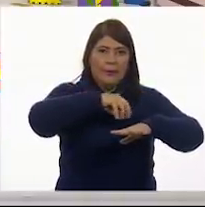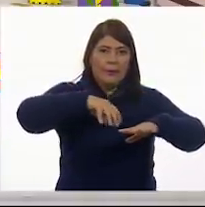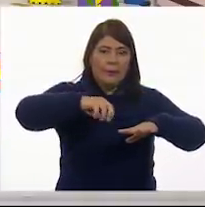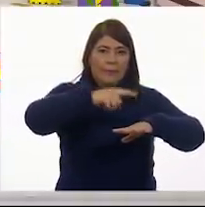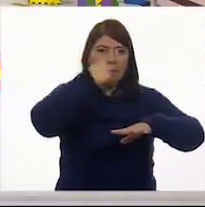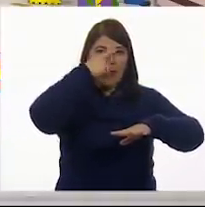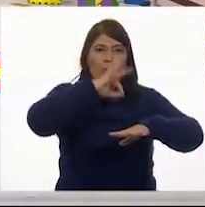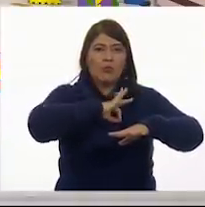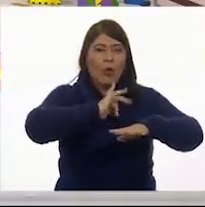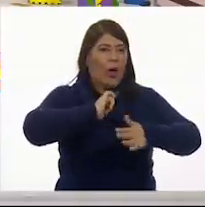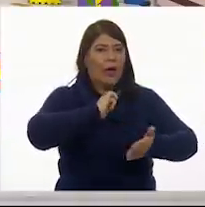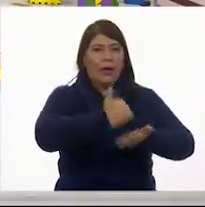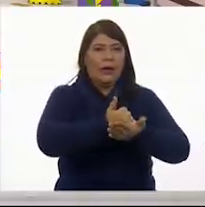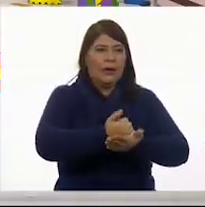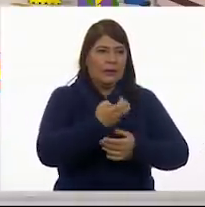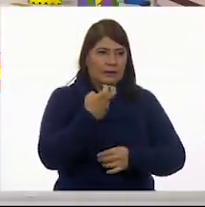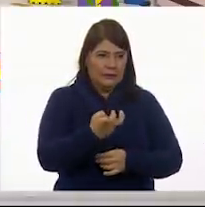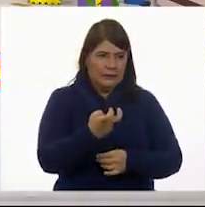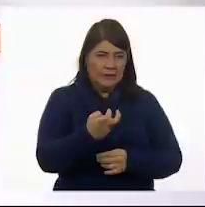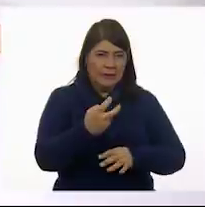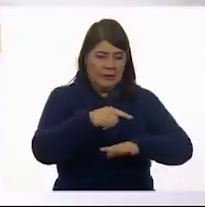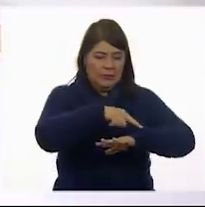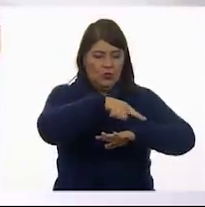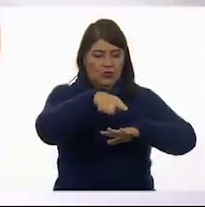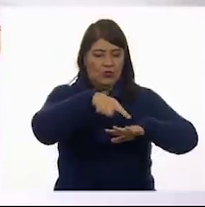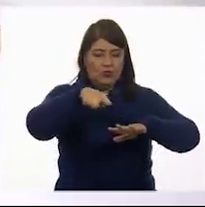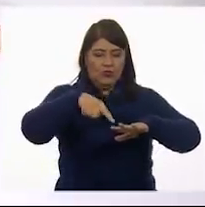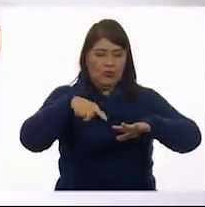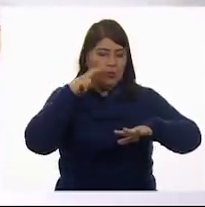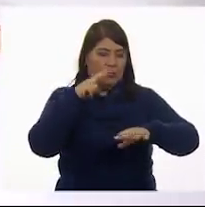el contorno.